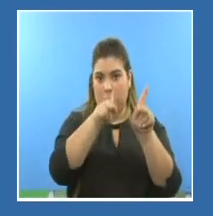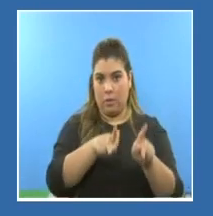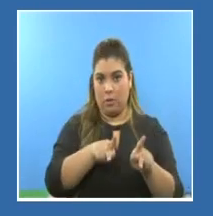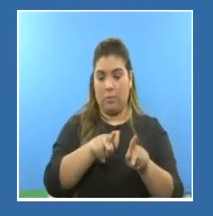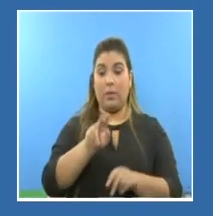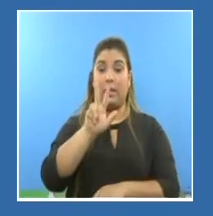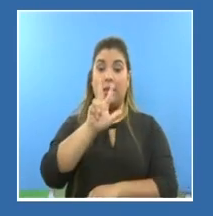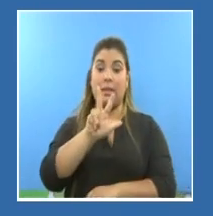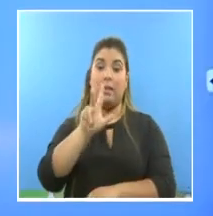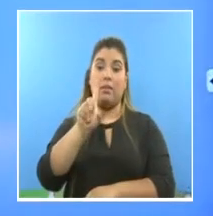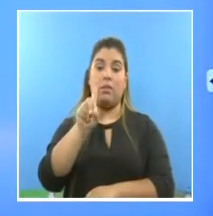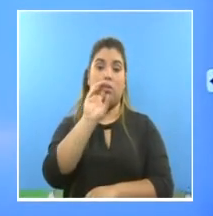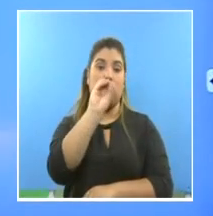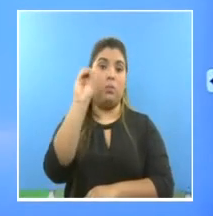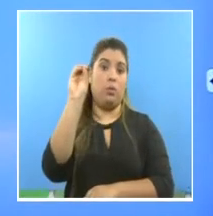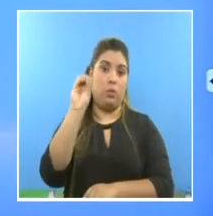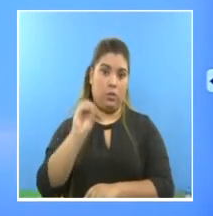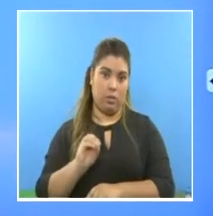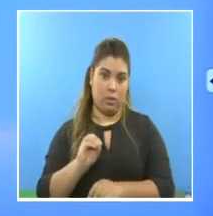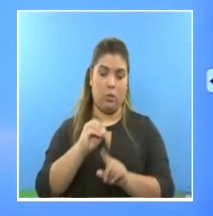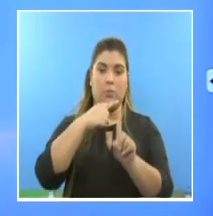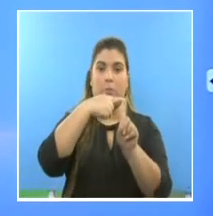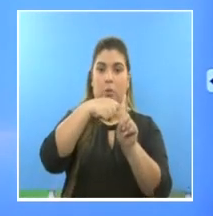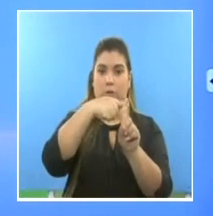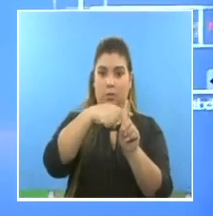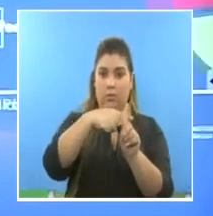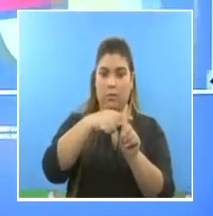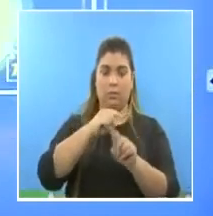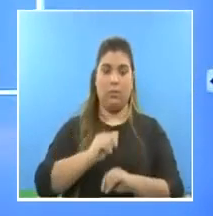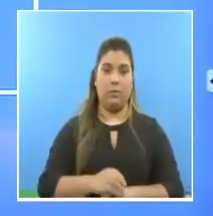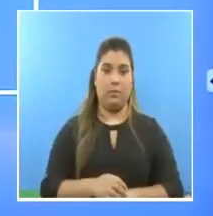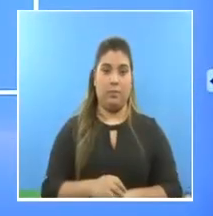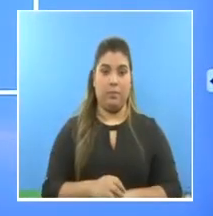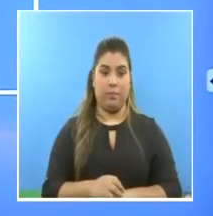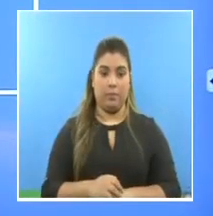un 31% de positividad.